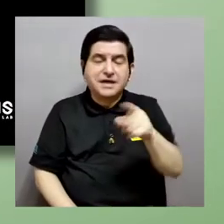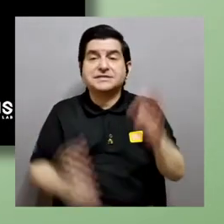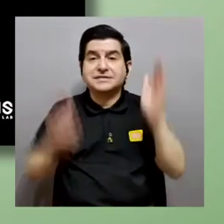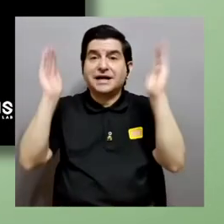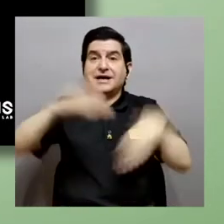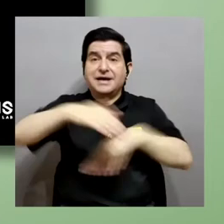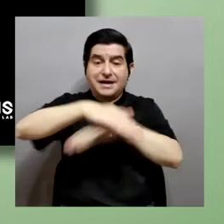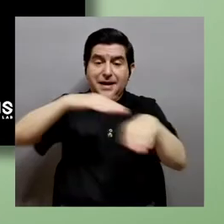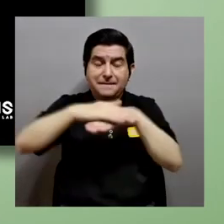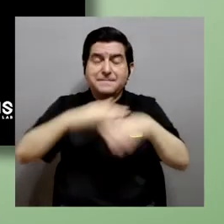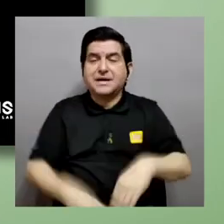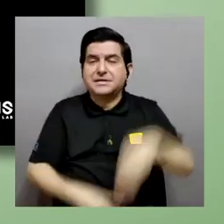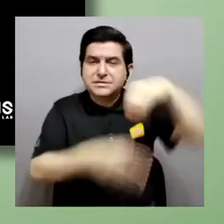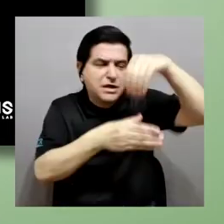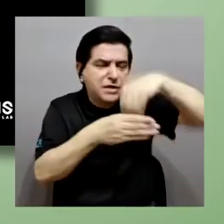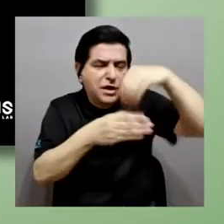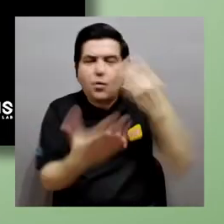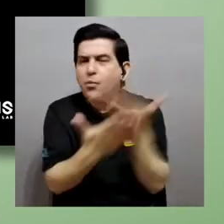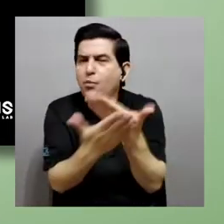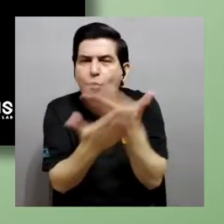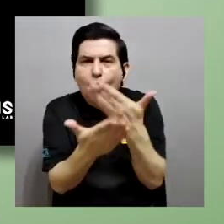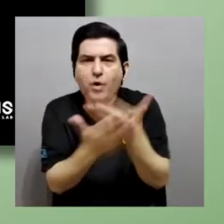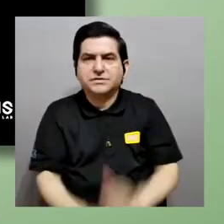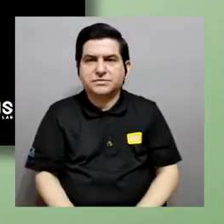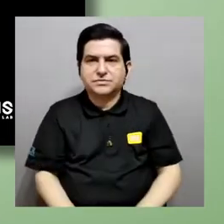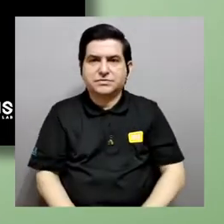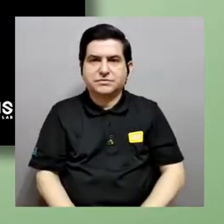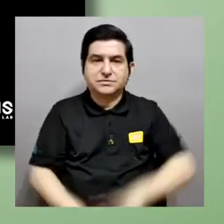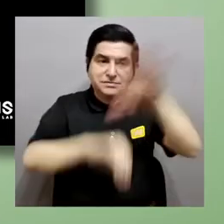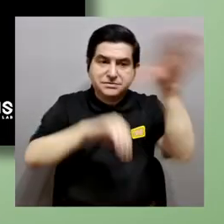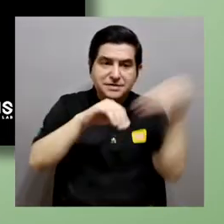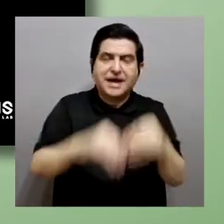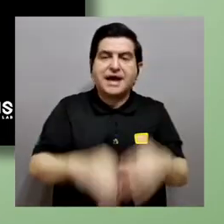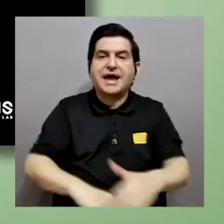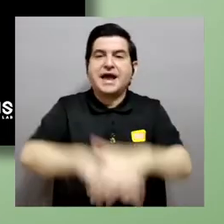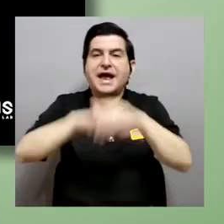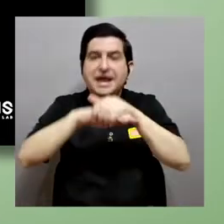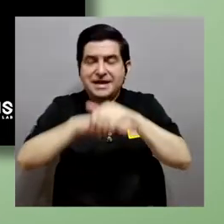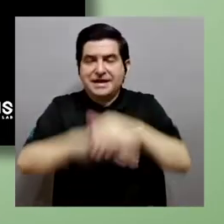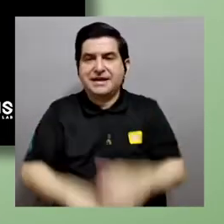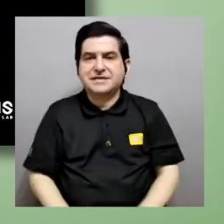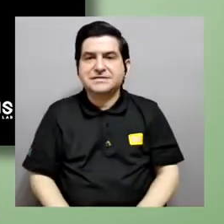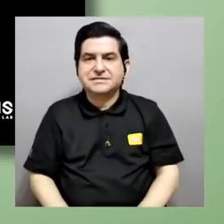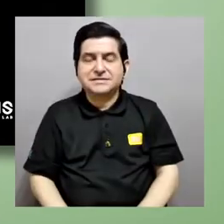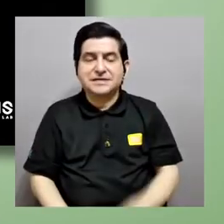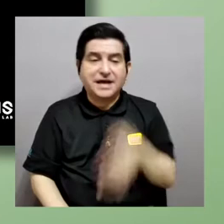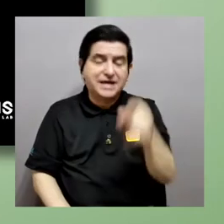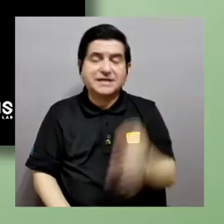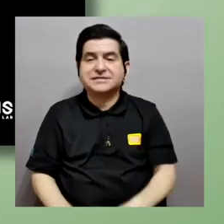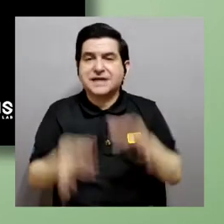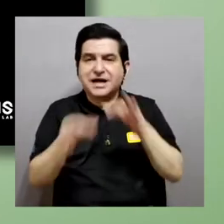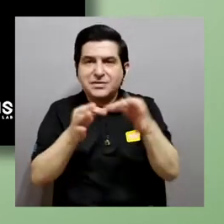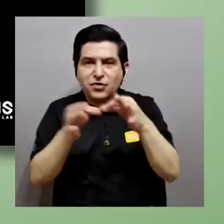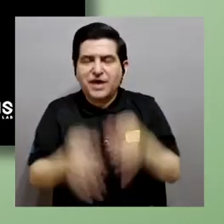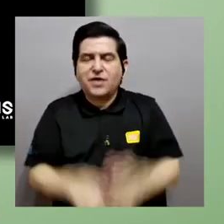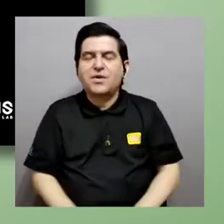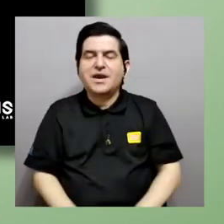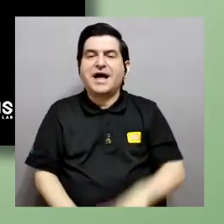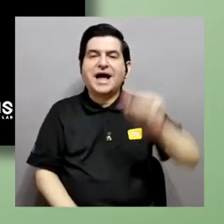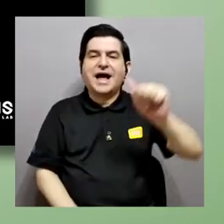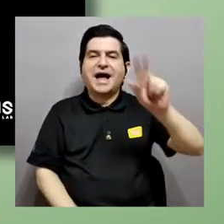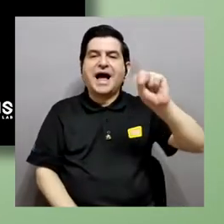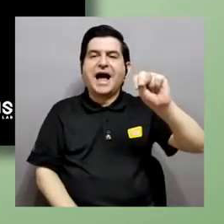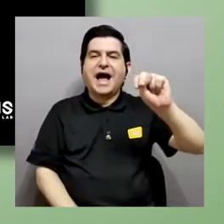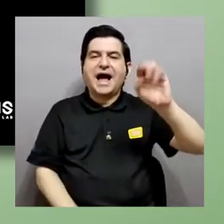deseamos probar. Por otro lado, lo que se llama en inglés docking, ¿verdad? Molecular docking, anclaje molecular, que es encontrar este acople